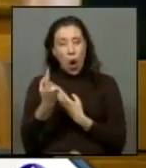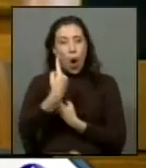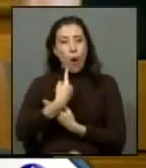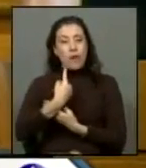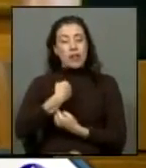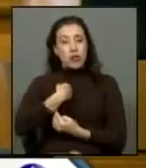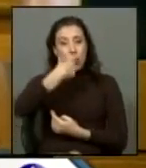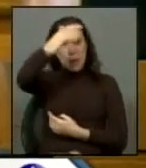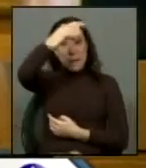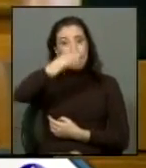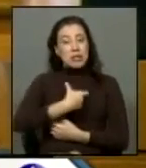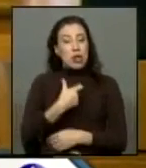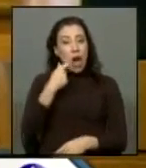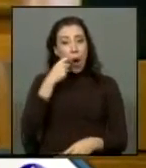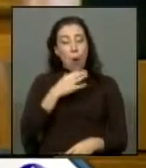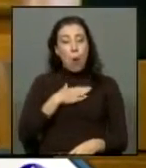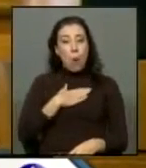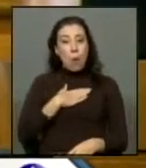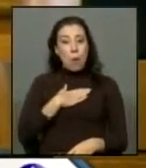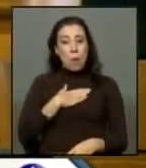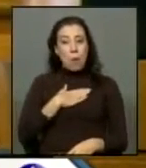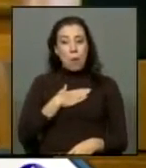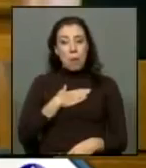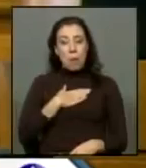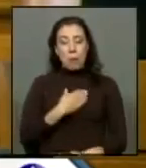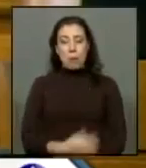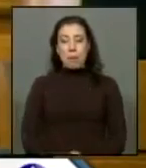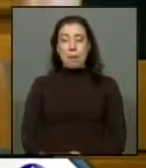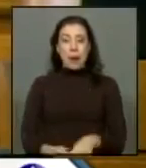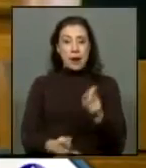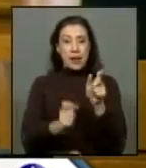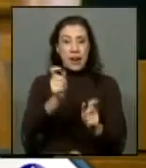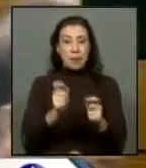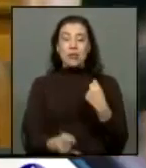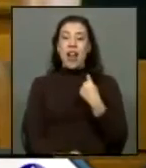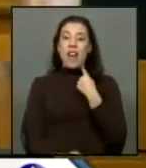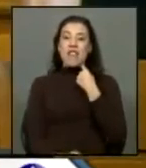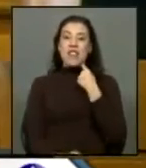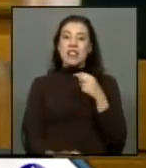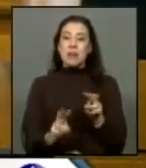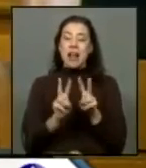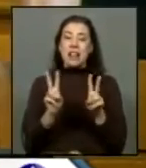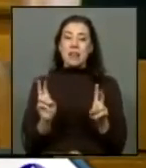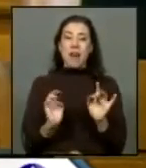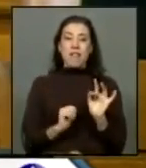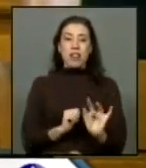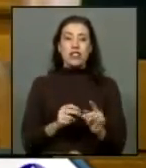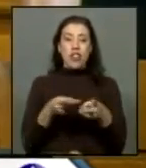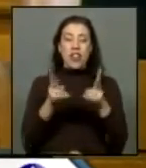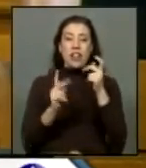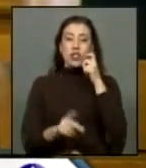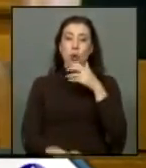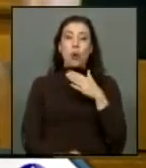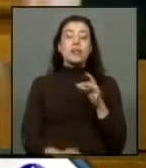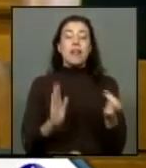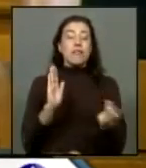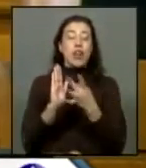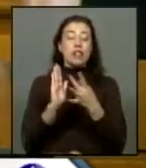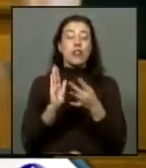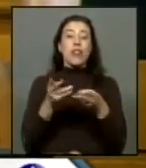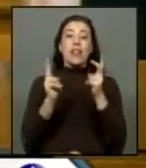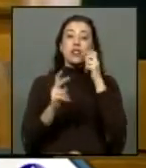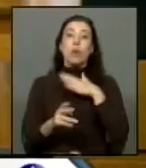personas como seres humanos de que a estas personas víctimas en materia de violación de derechos humanos tienen derecho